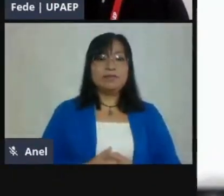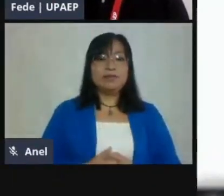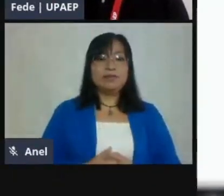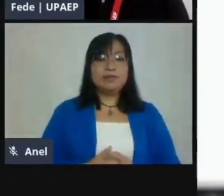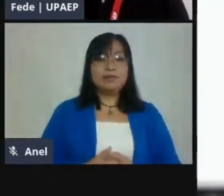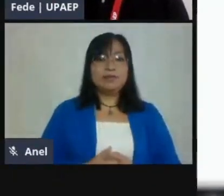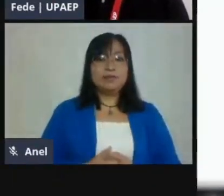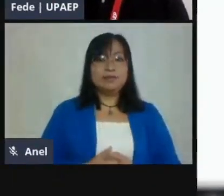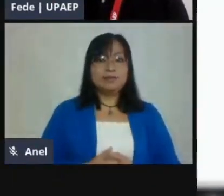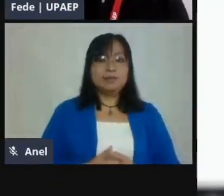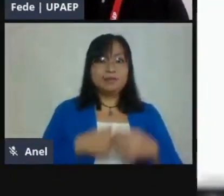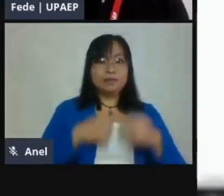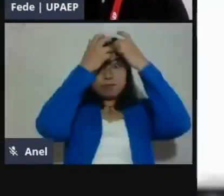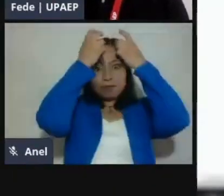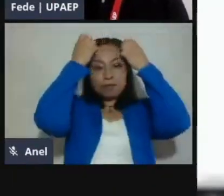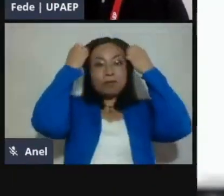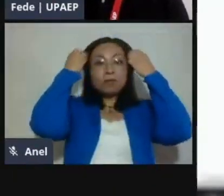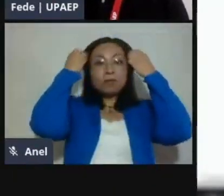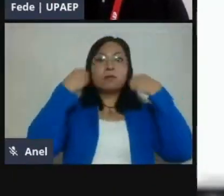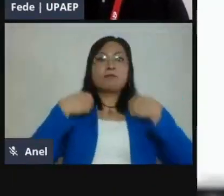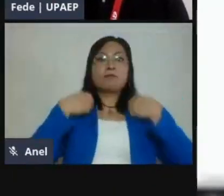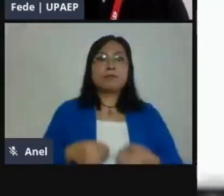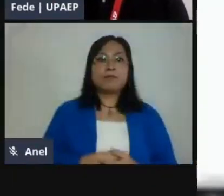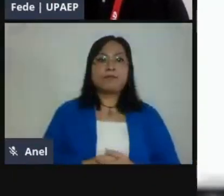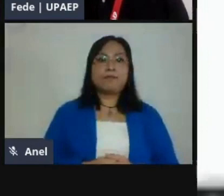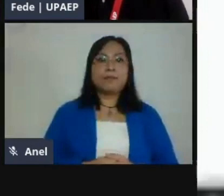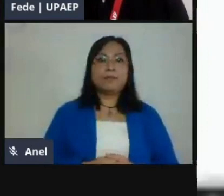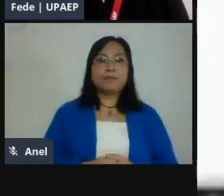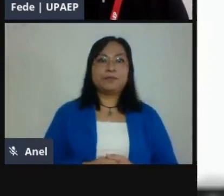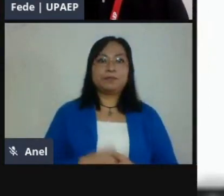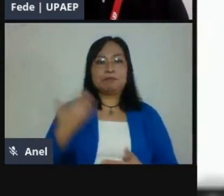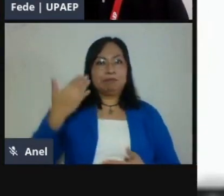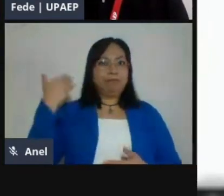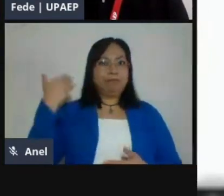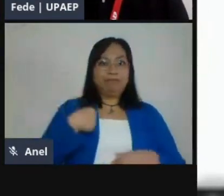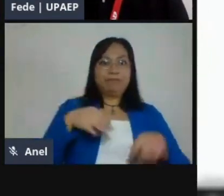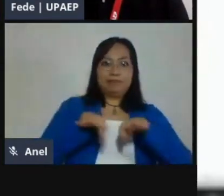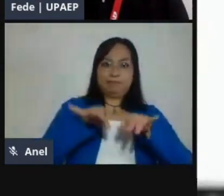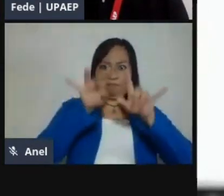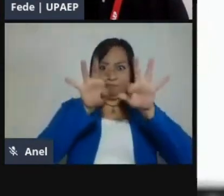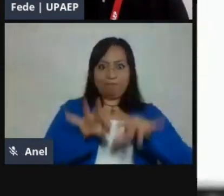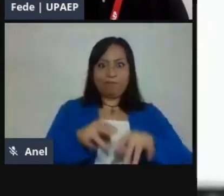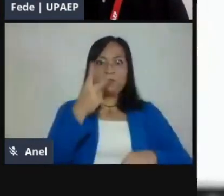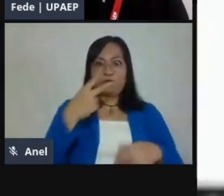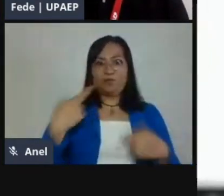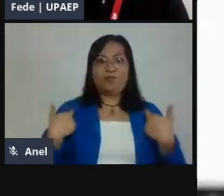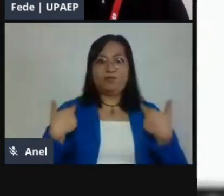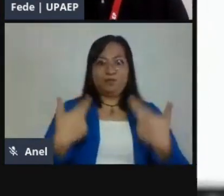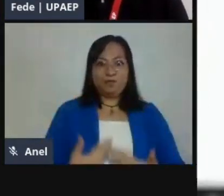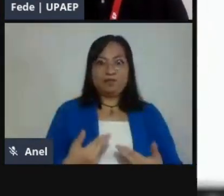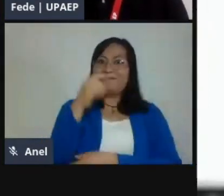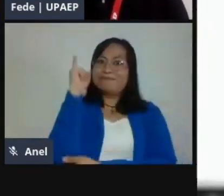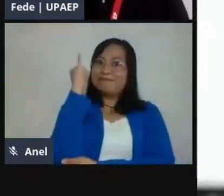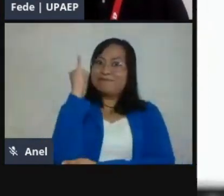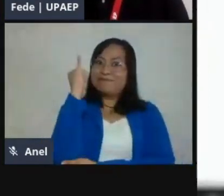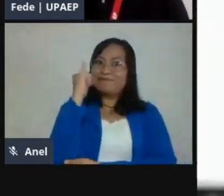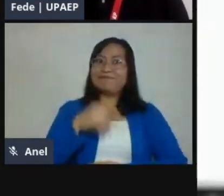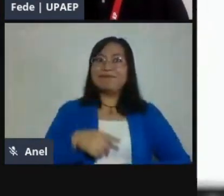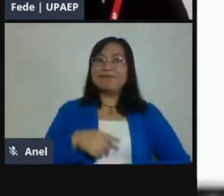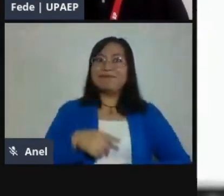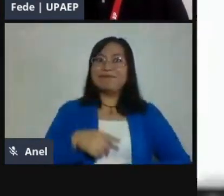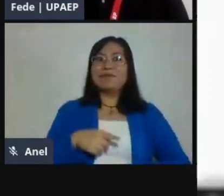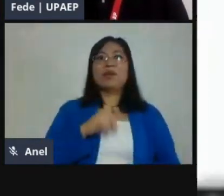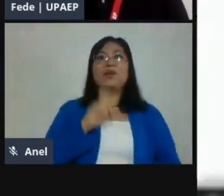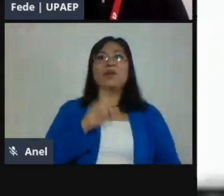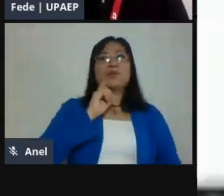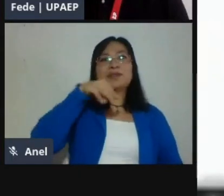sitio que hicieron 2 maestras de tercero de kinder. Les agradezco mucho a Miss Gaby y a Miss Ale que nos